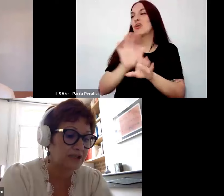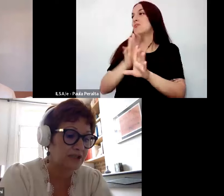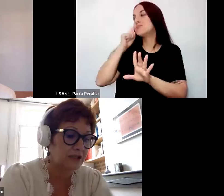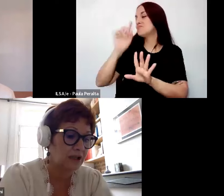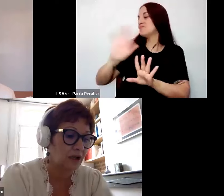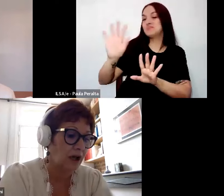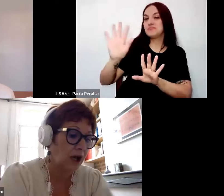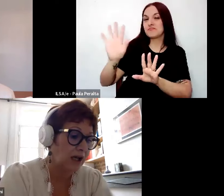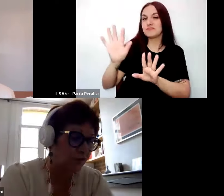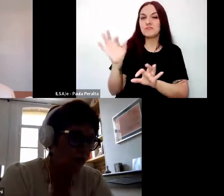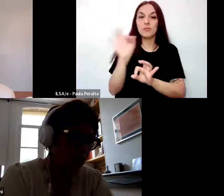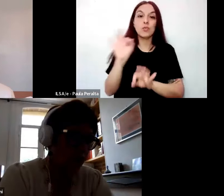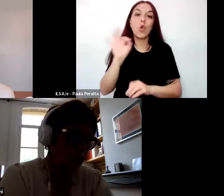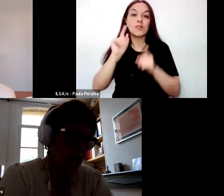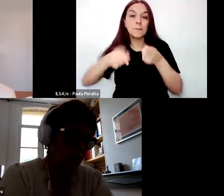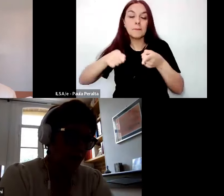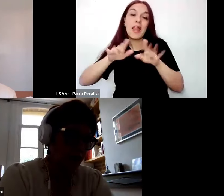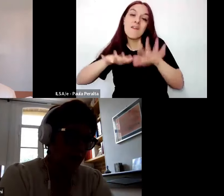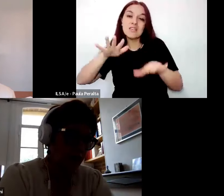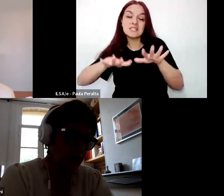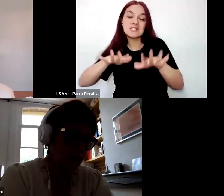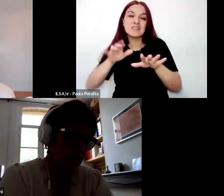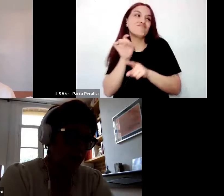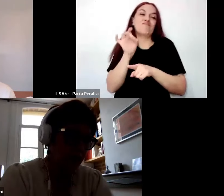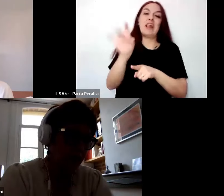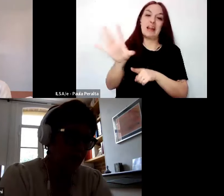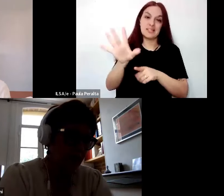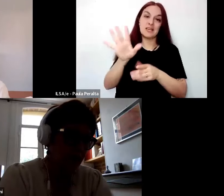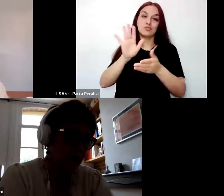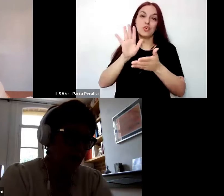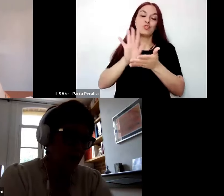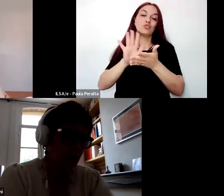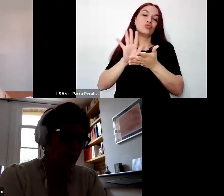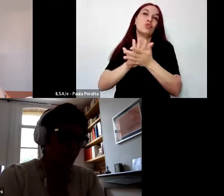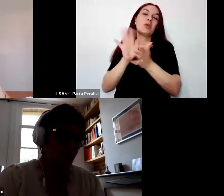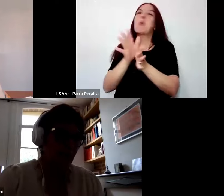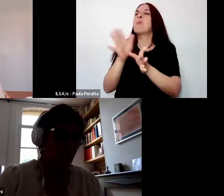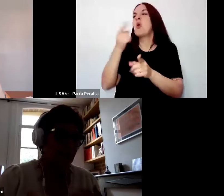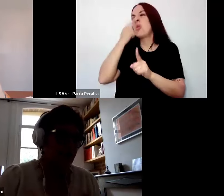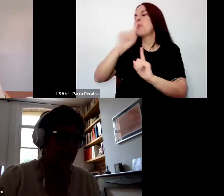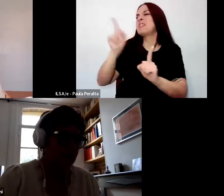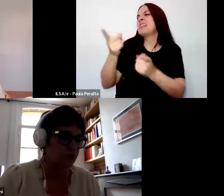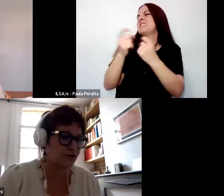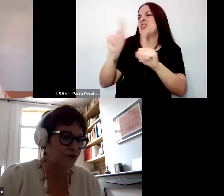o incluso se los rechazan en cuanto a su utilidad. Tanto